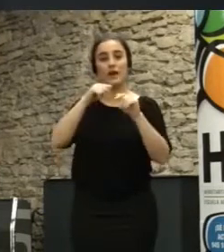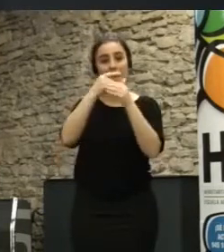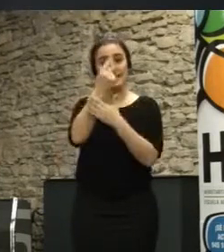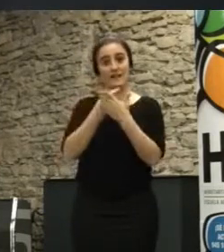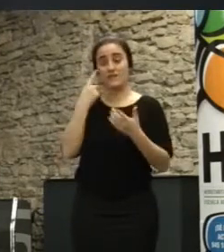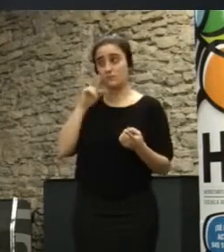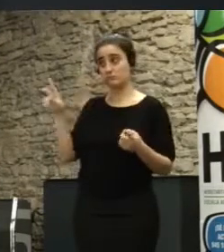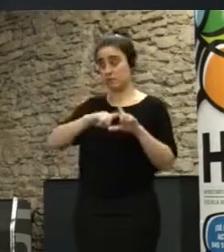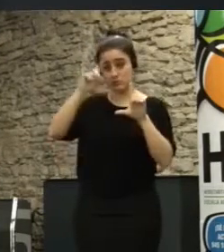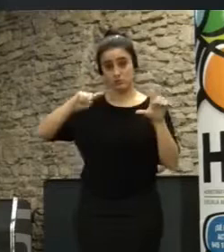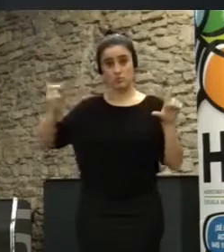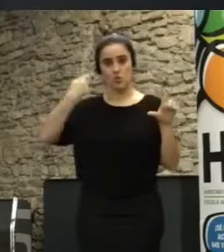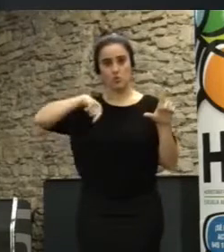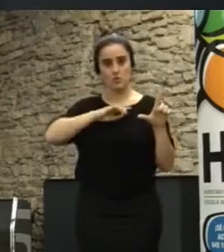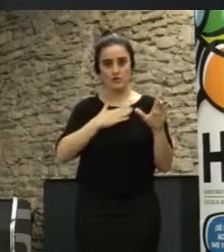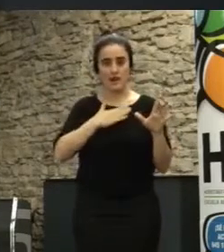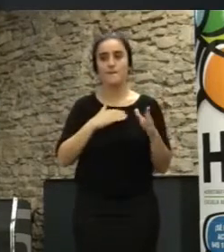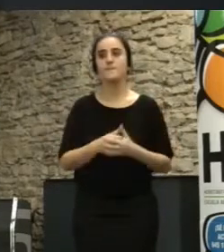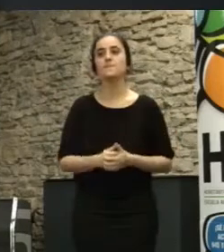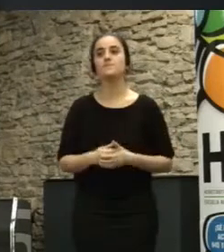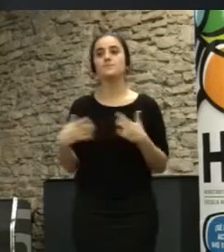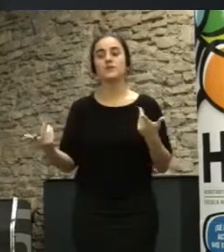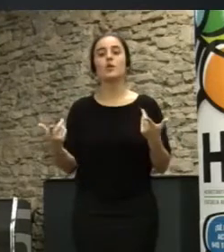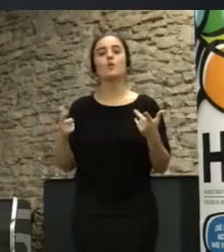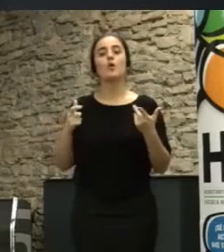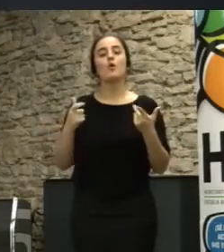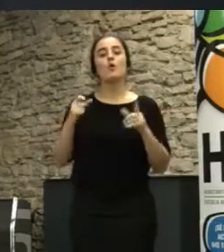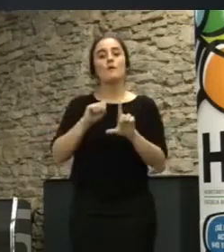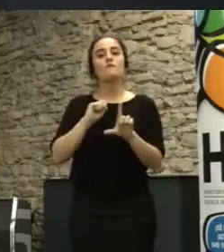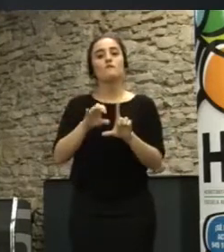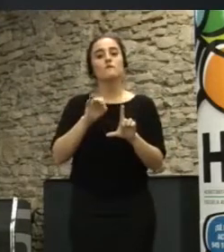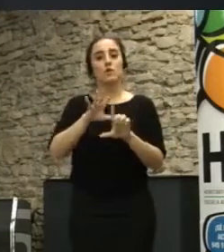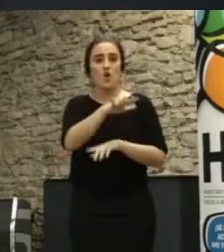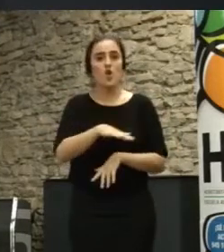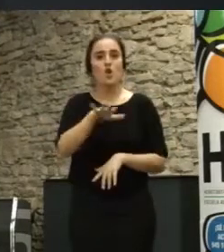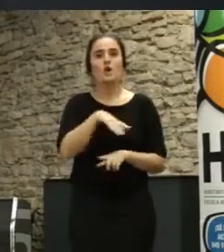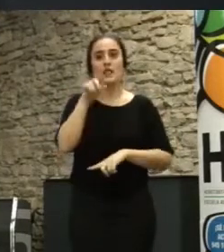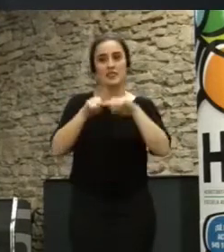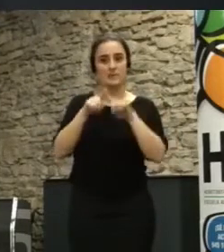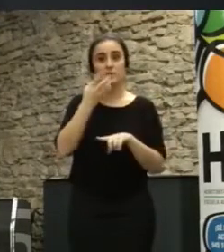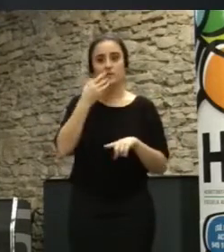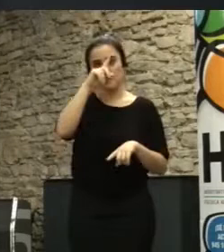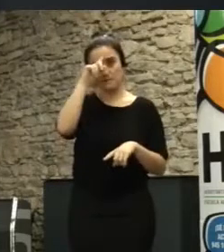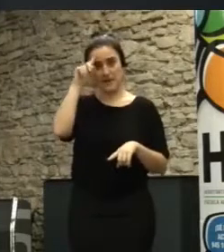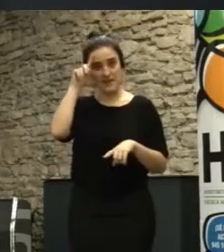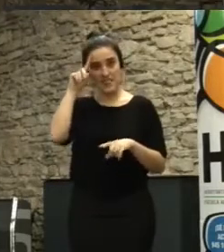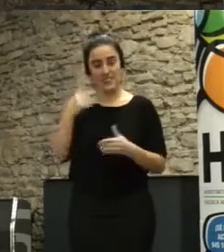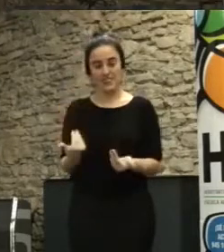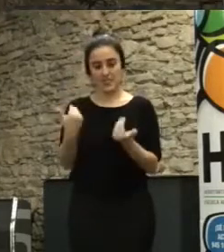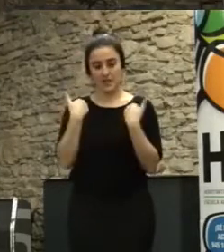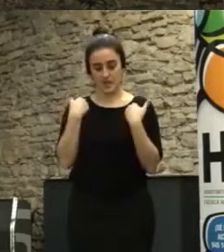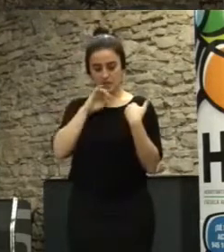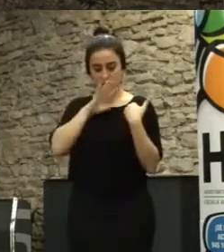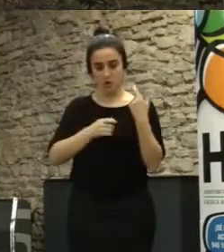de experimenta distrito, bueno, los foros locales es un poco, dependen en Madrid de la